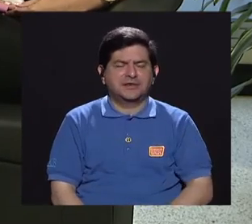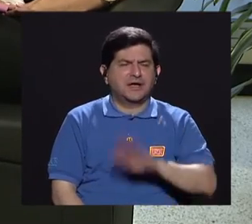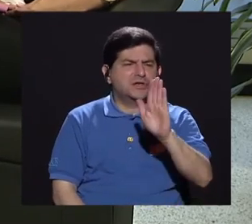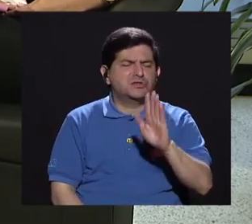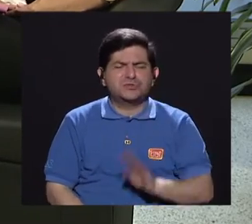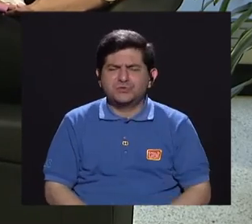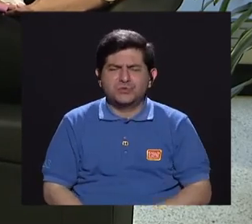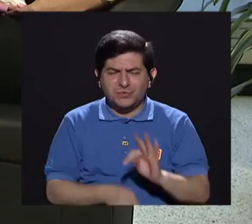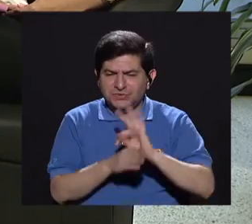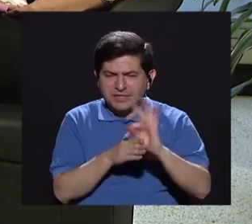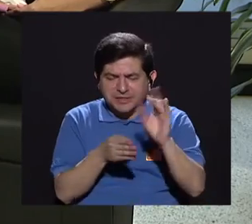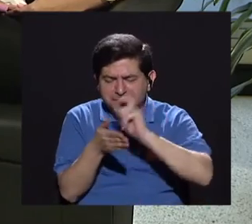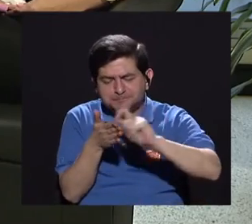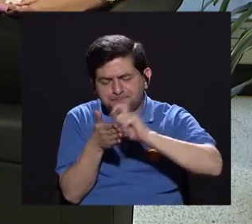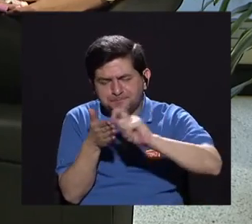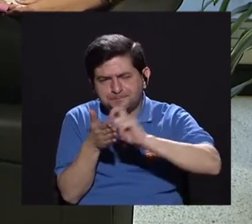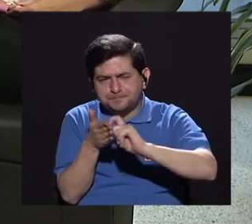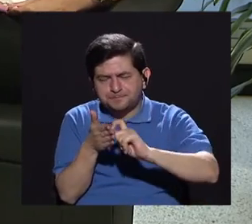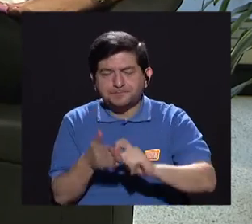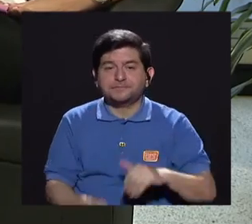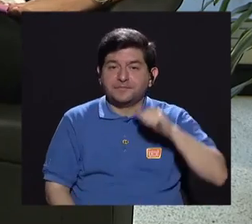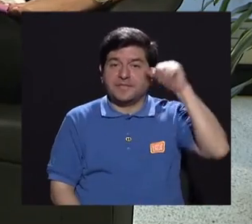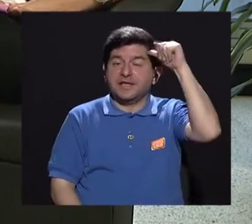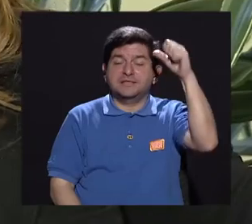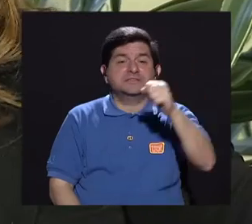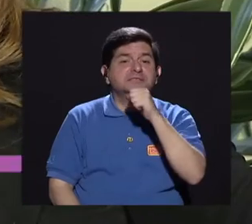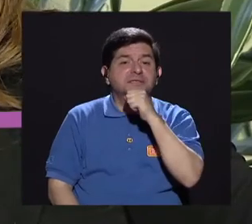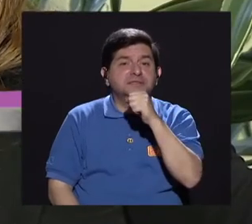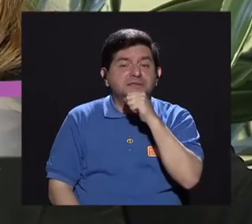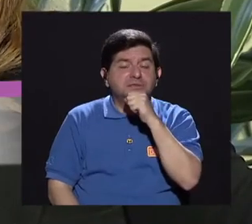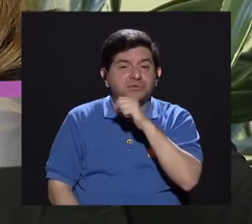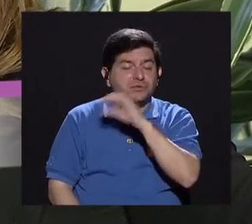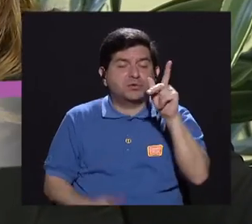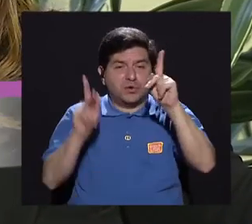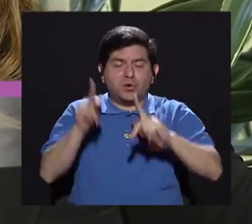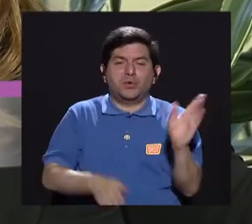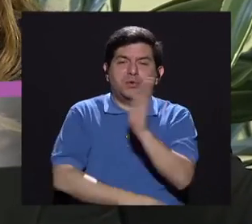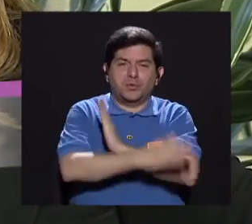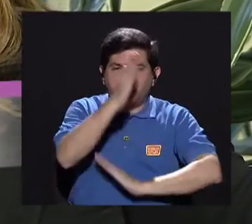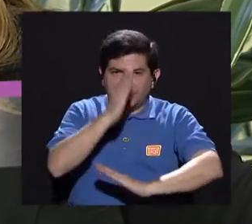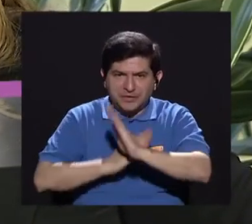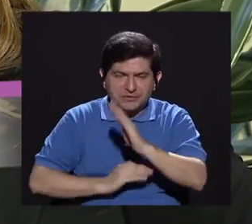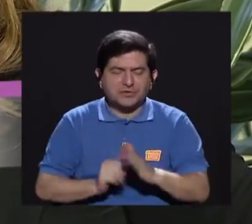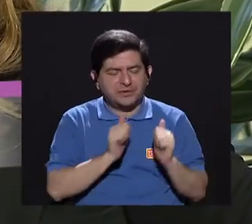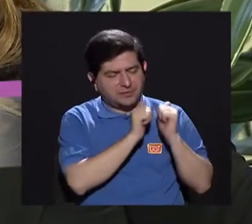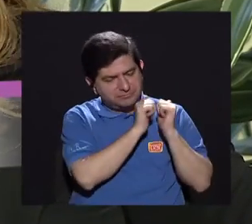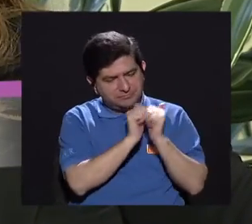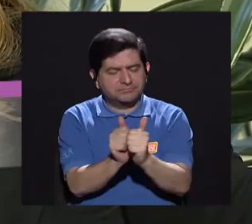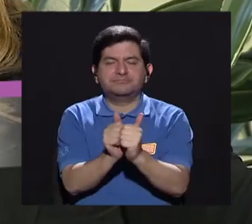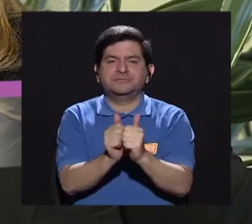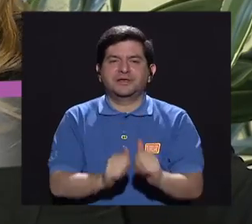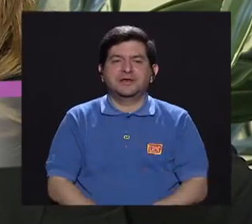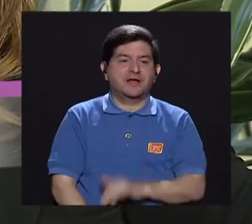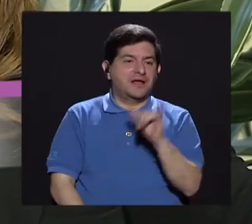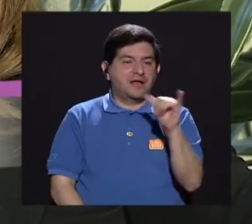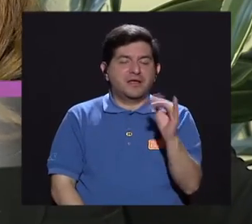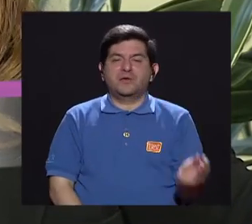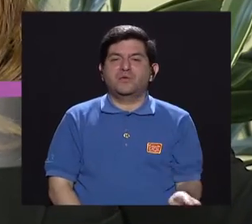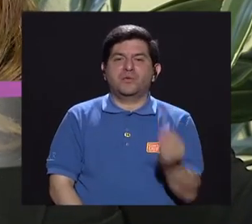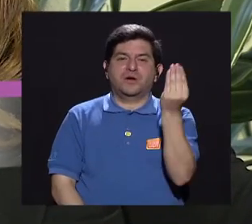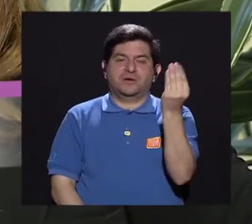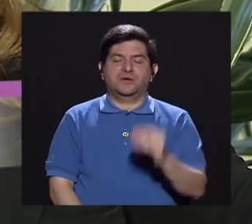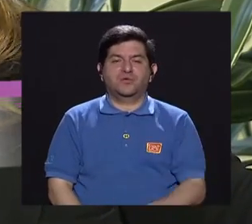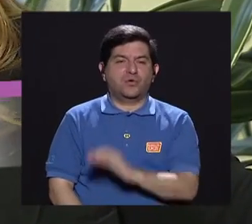tratamientos anotados, por supuesto, el adulto mayor o personas con alguna discapacidad que vayan acompañados, igual que el